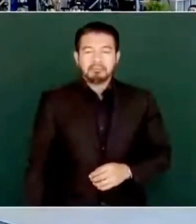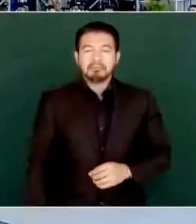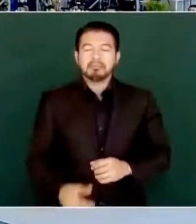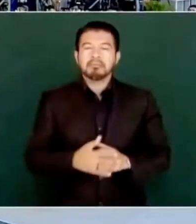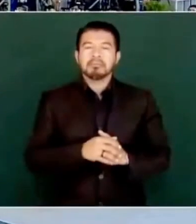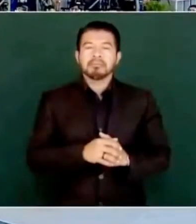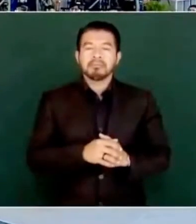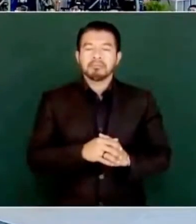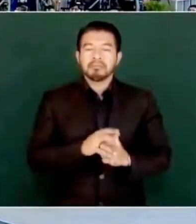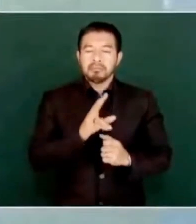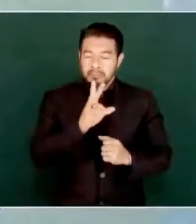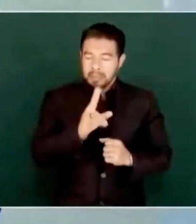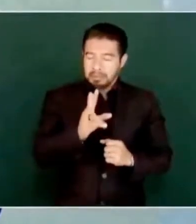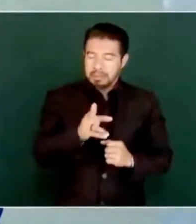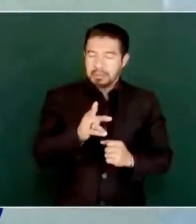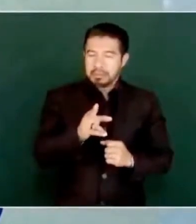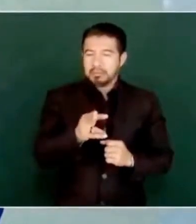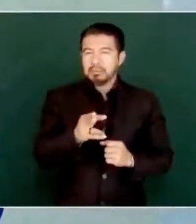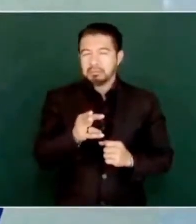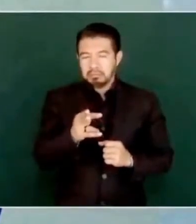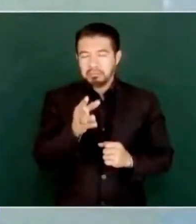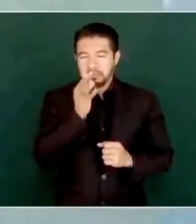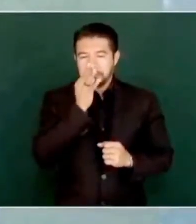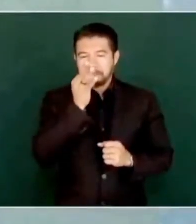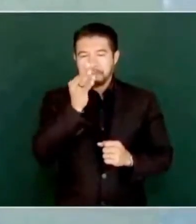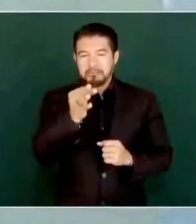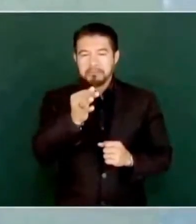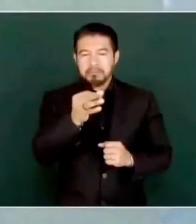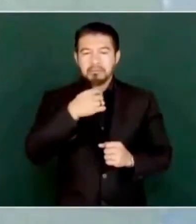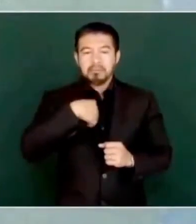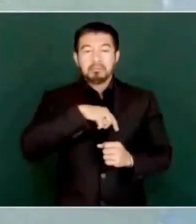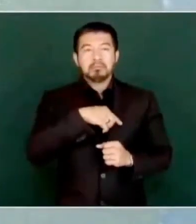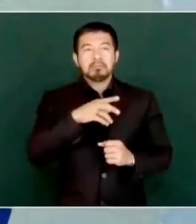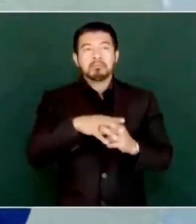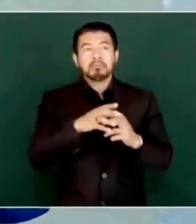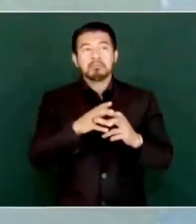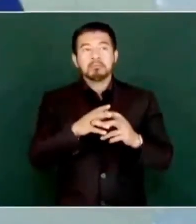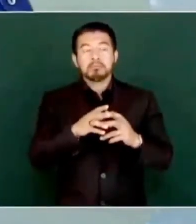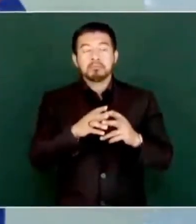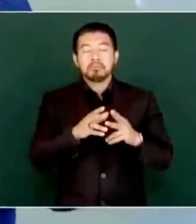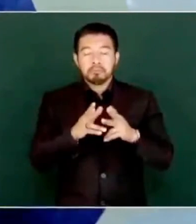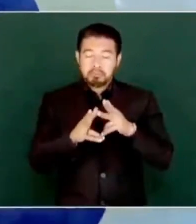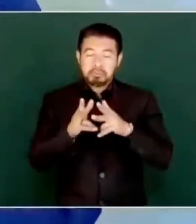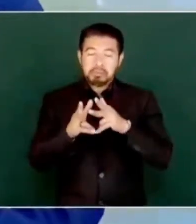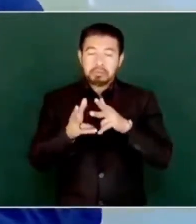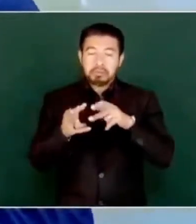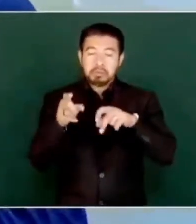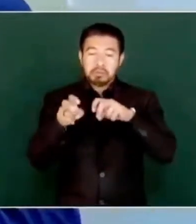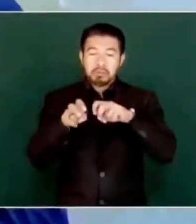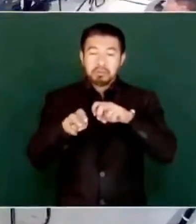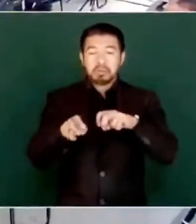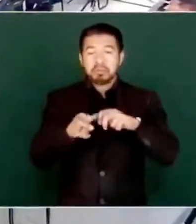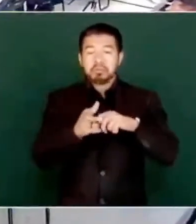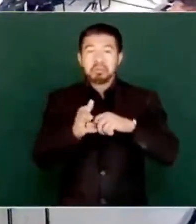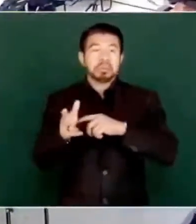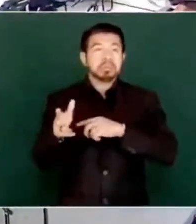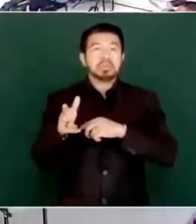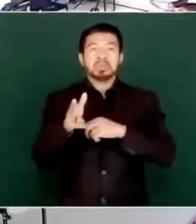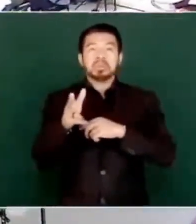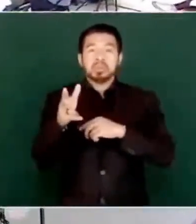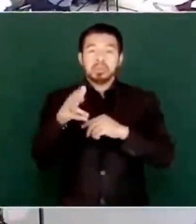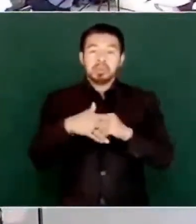que vamos a subirnos al tren, porque vamos a inaugurar